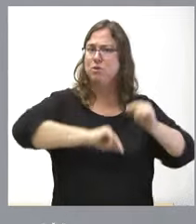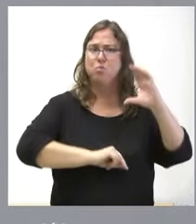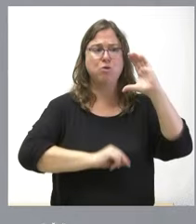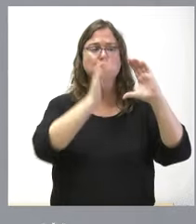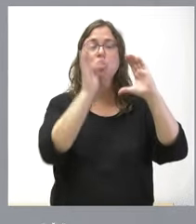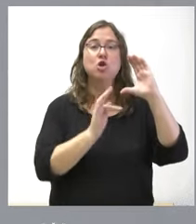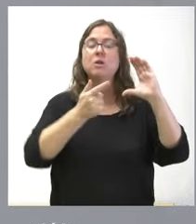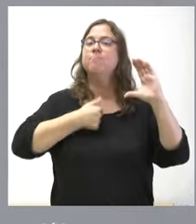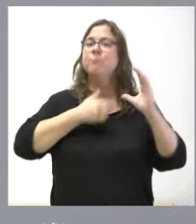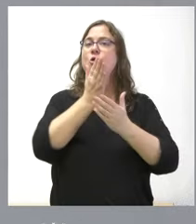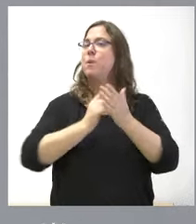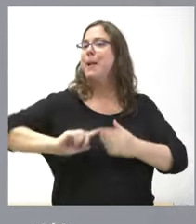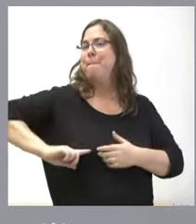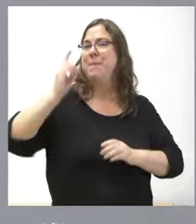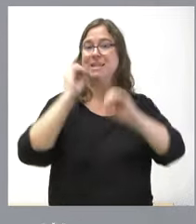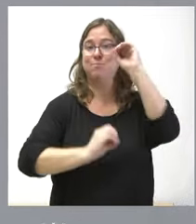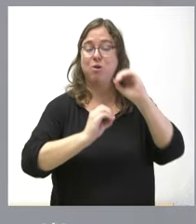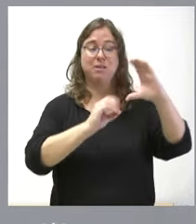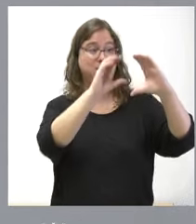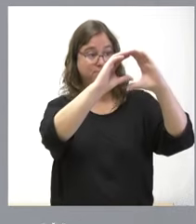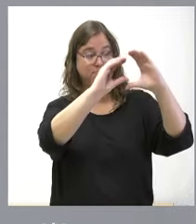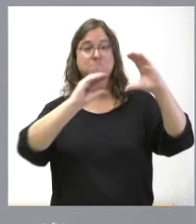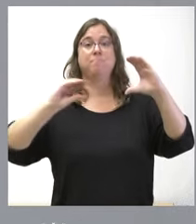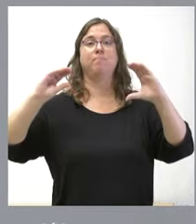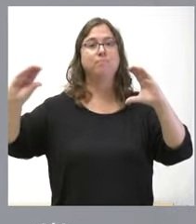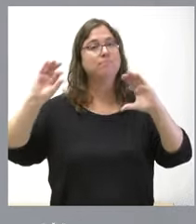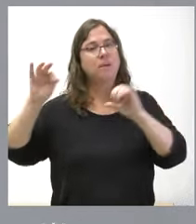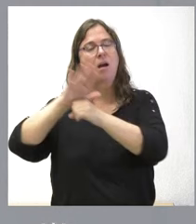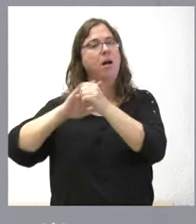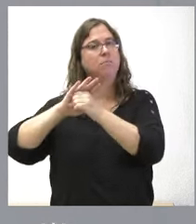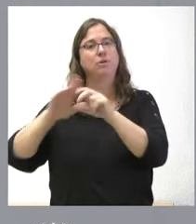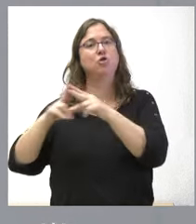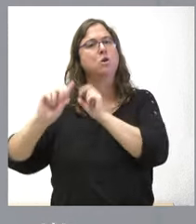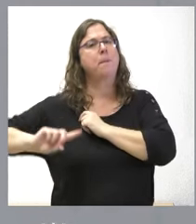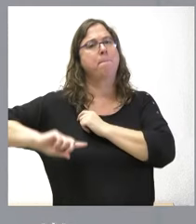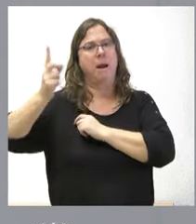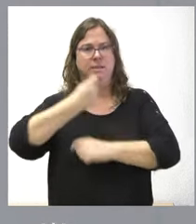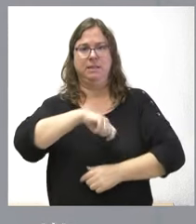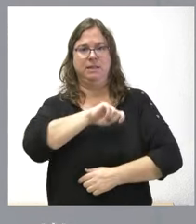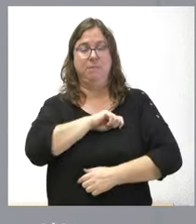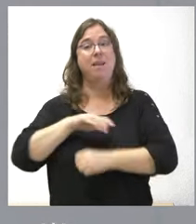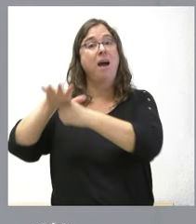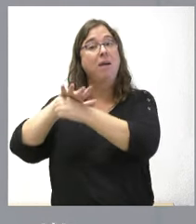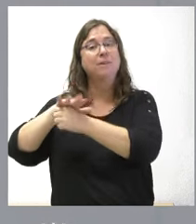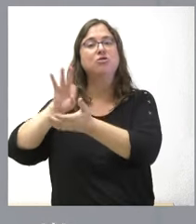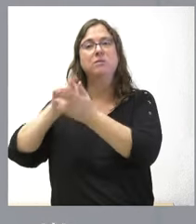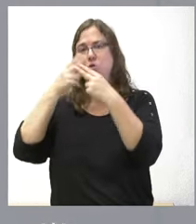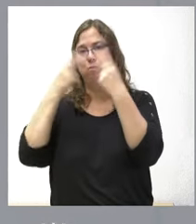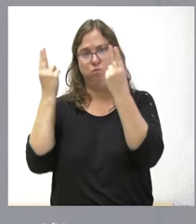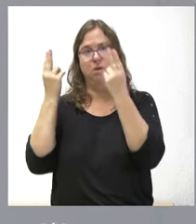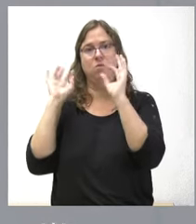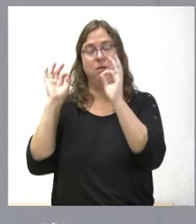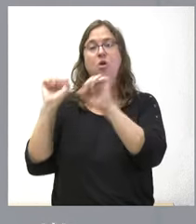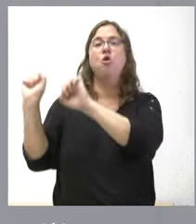porcentaje de su presupuesto destina al ámbito de los servicios públicos, de la